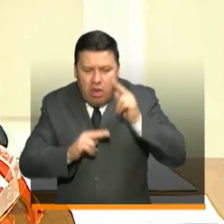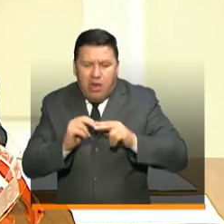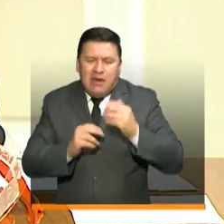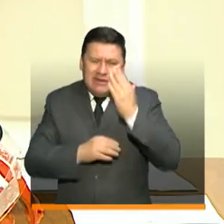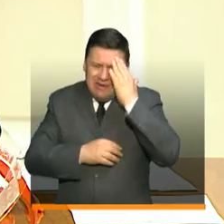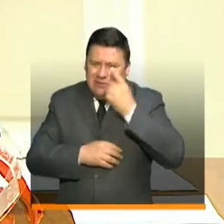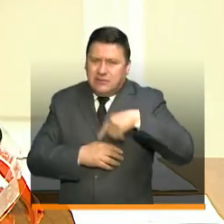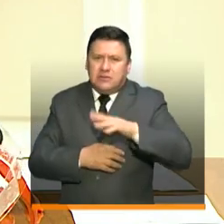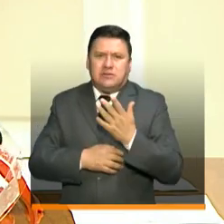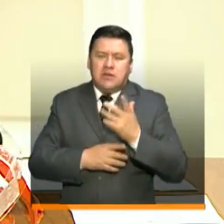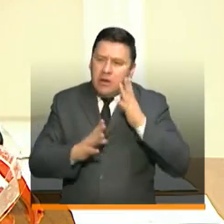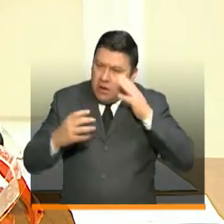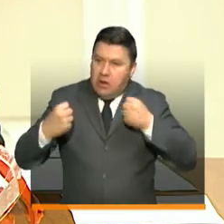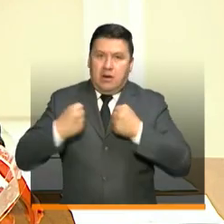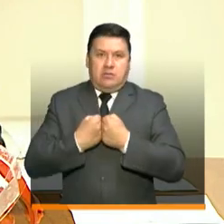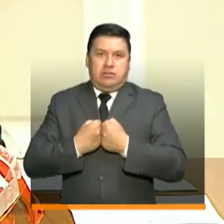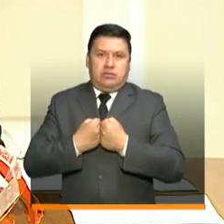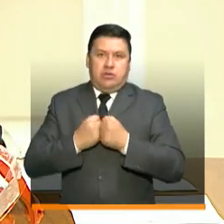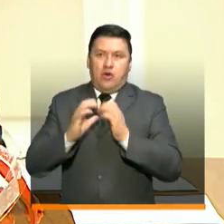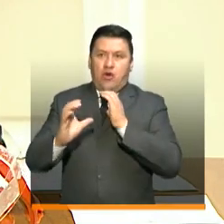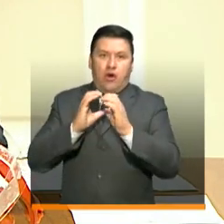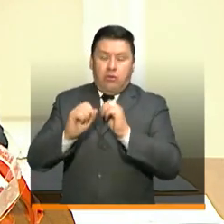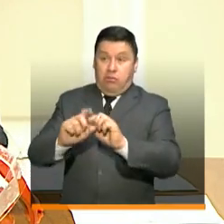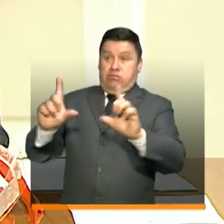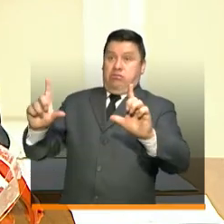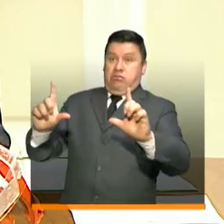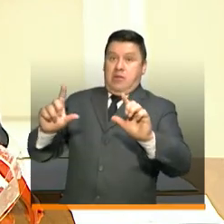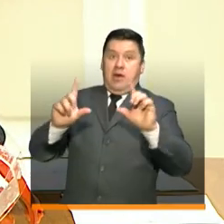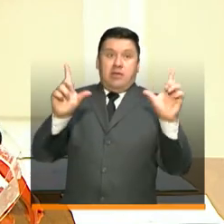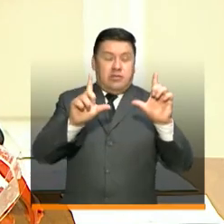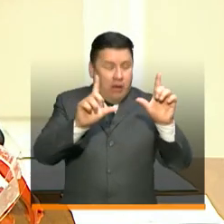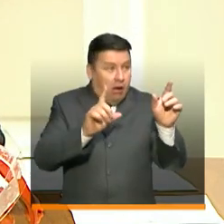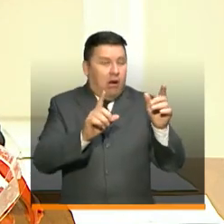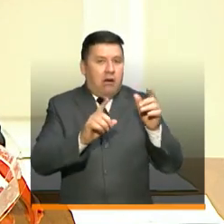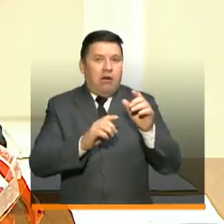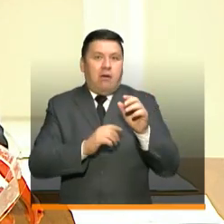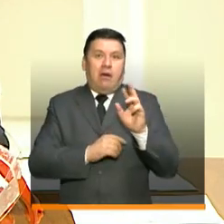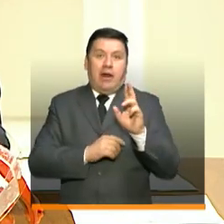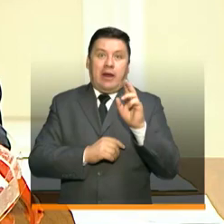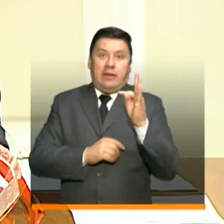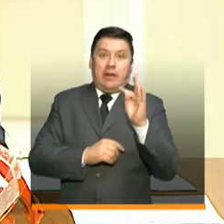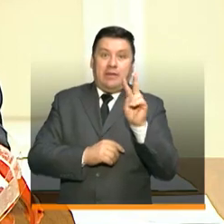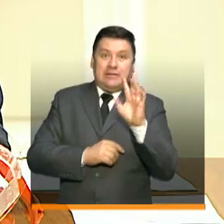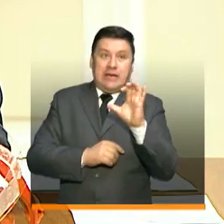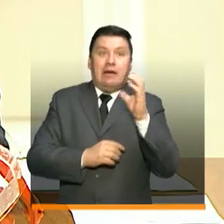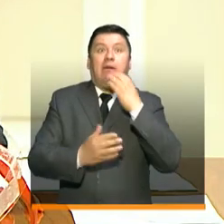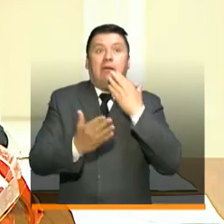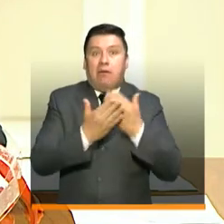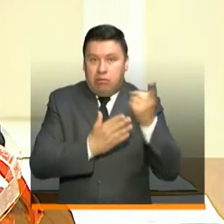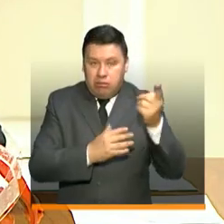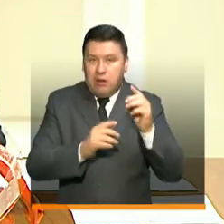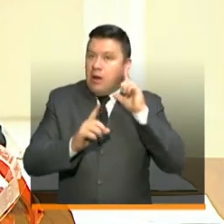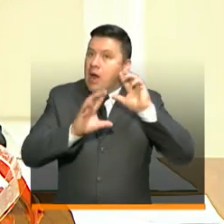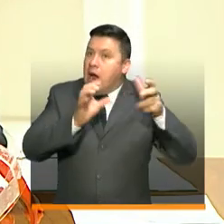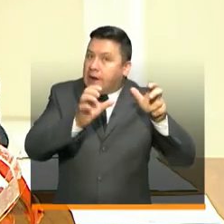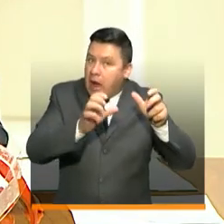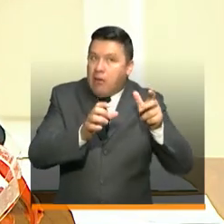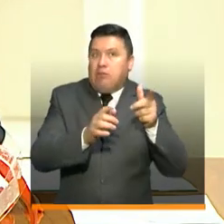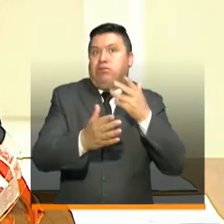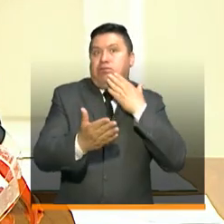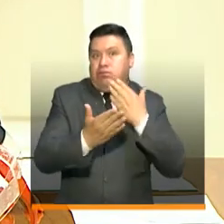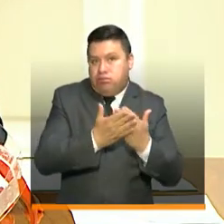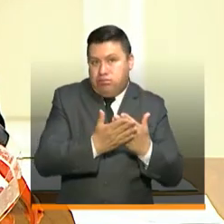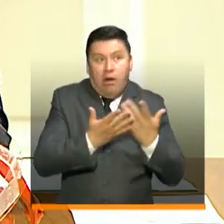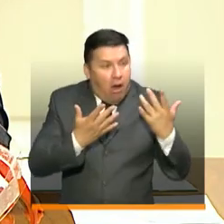cosas, las alianzas también entre los medios de comunicación, el equipo de RTBC, también emisoras y canales locales